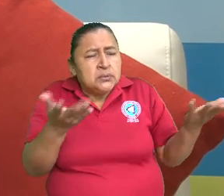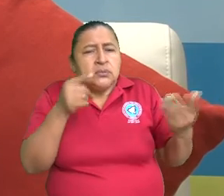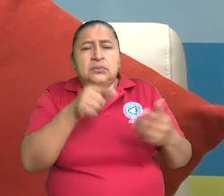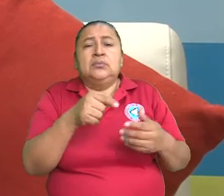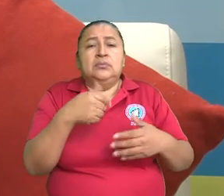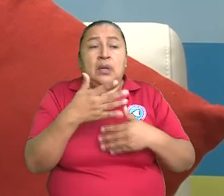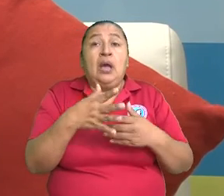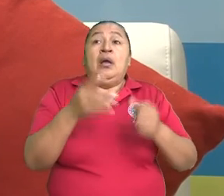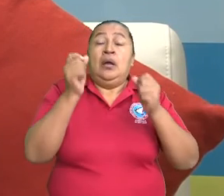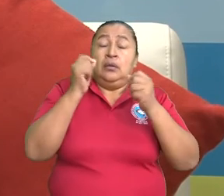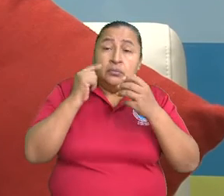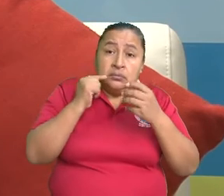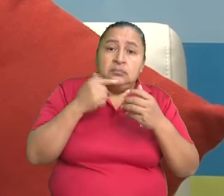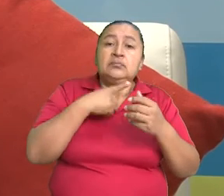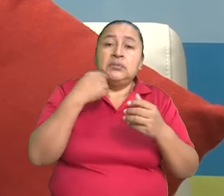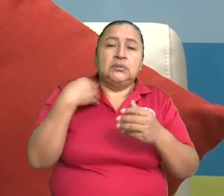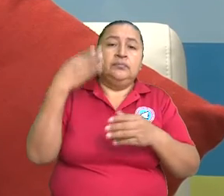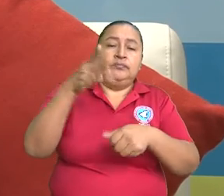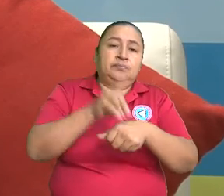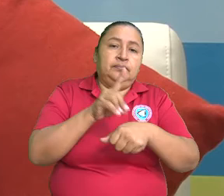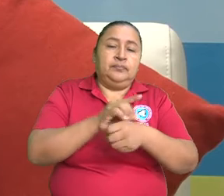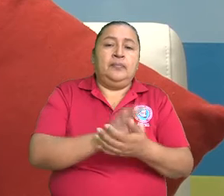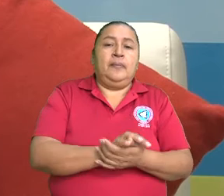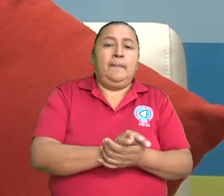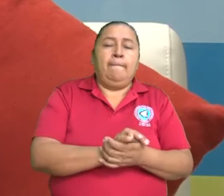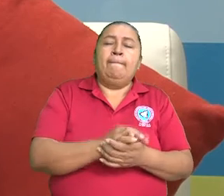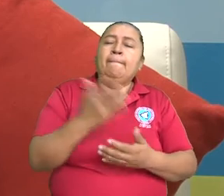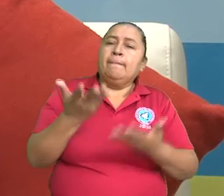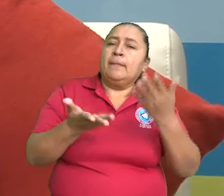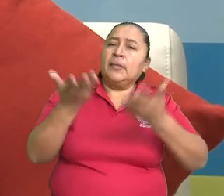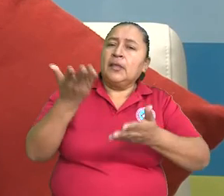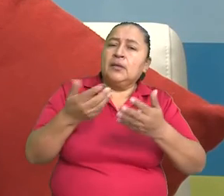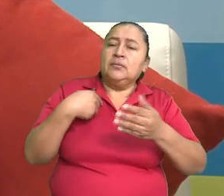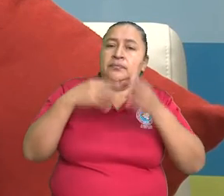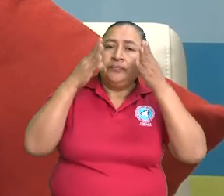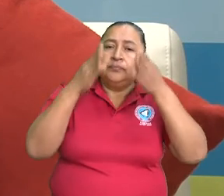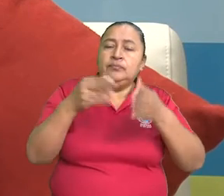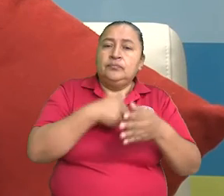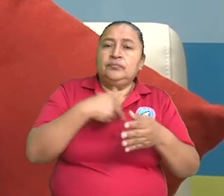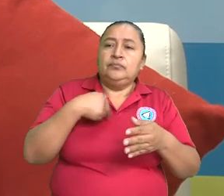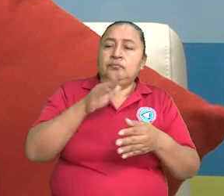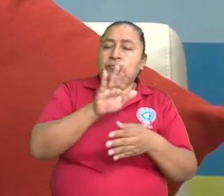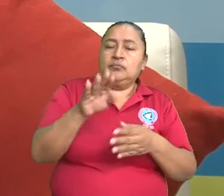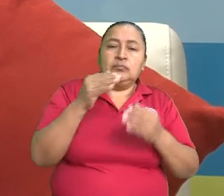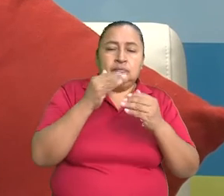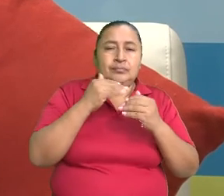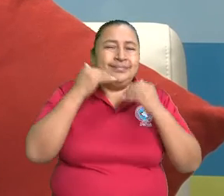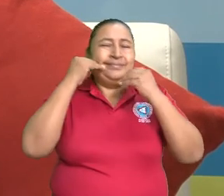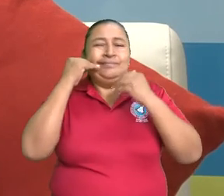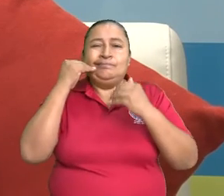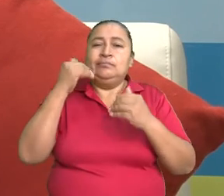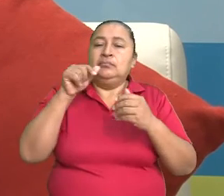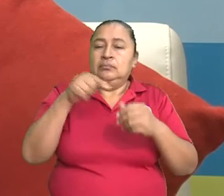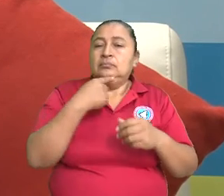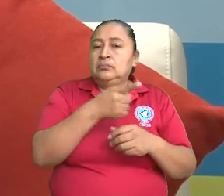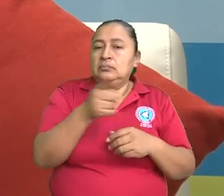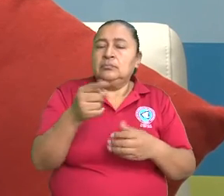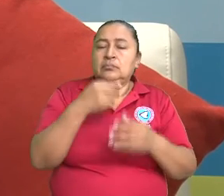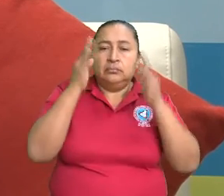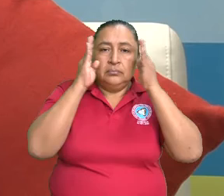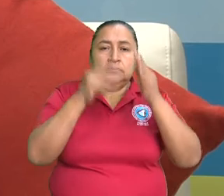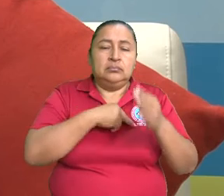en ese momento se da cuenta. Ya. Ahora, ¿qué tan frecuente es en la atención que ustedes brindan la parálisis facial, doctor? de hecho,